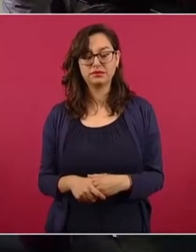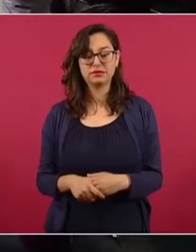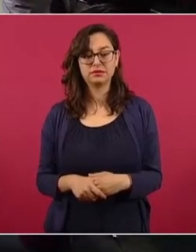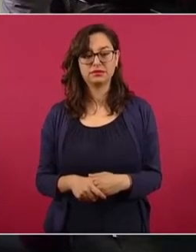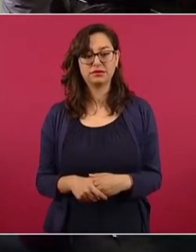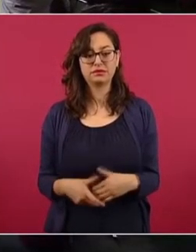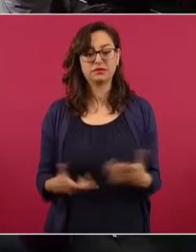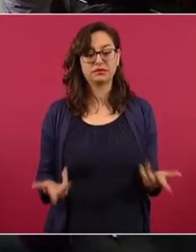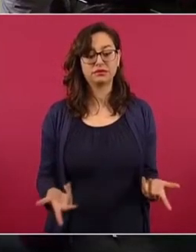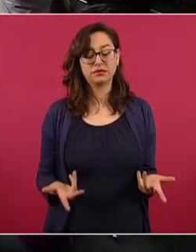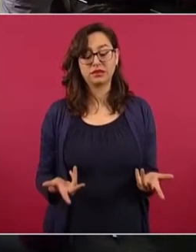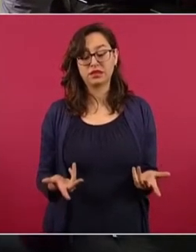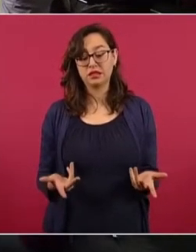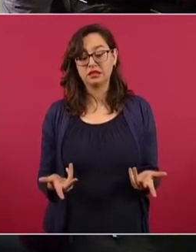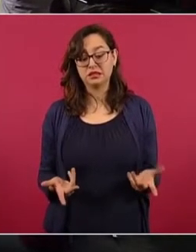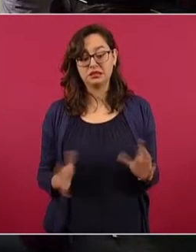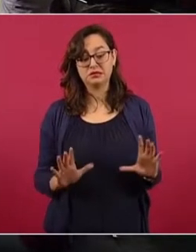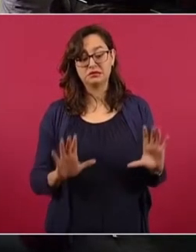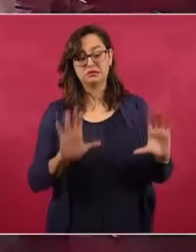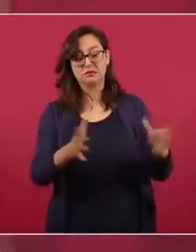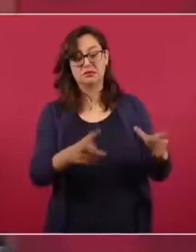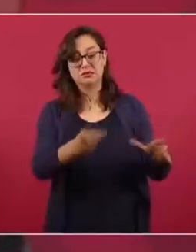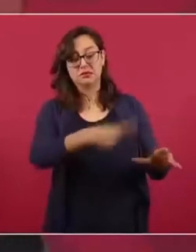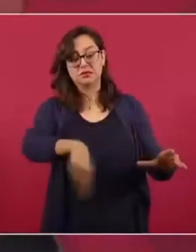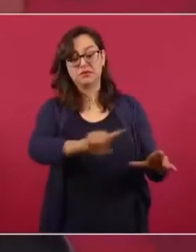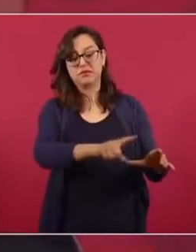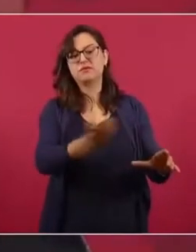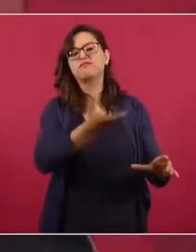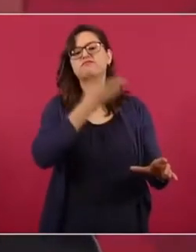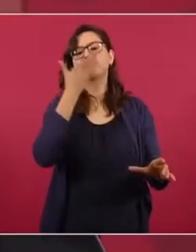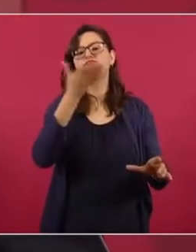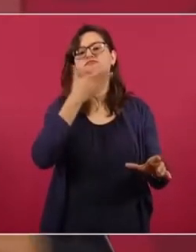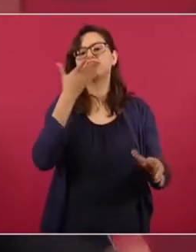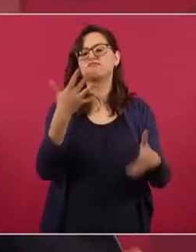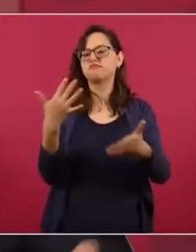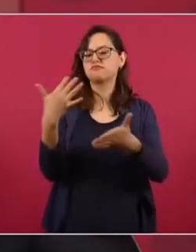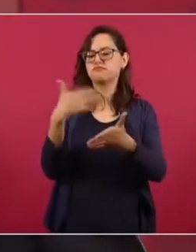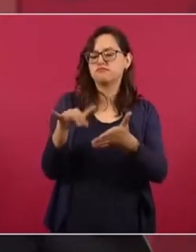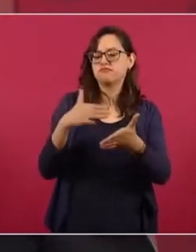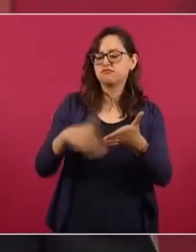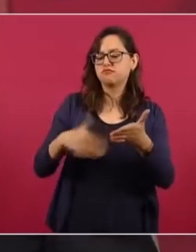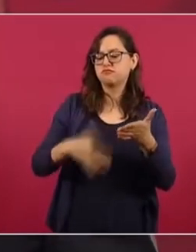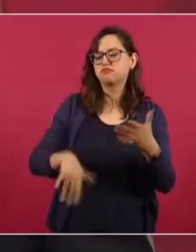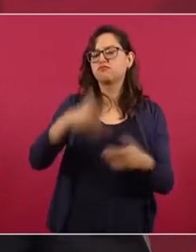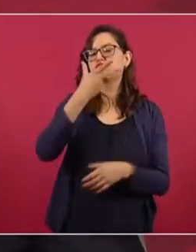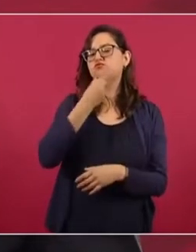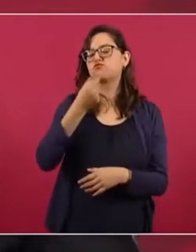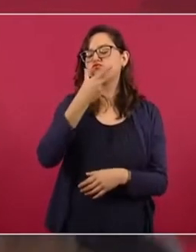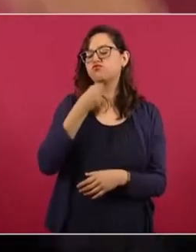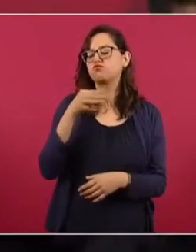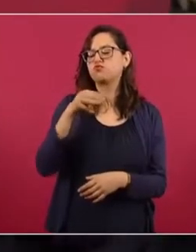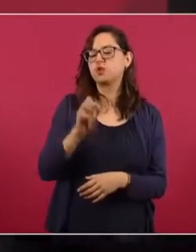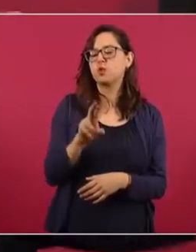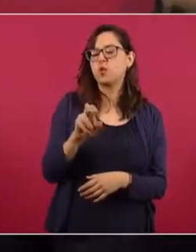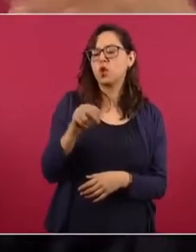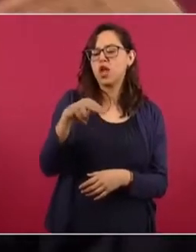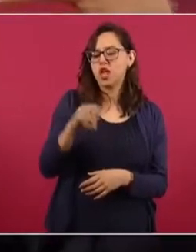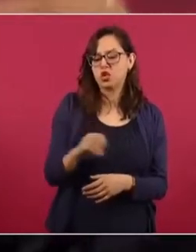o por los conservadores, este señor Moreno, dice